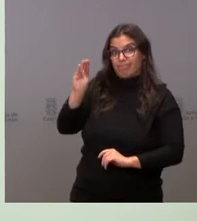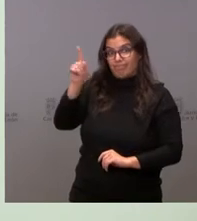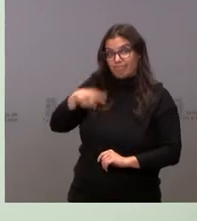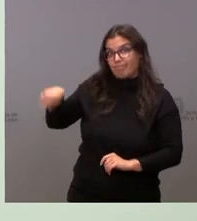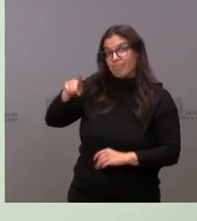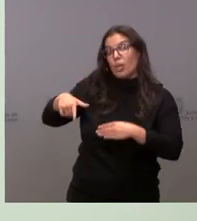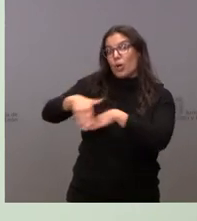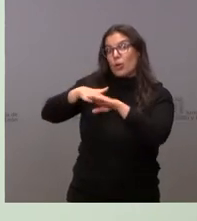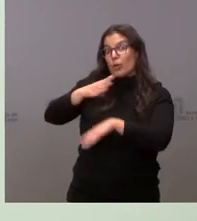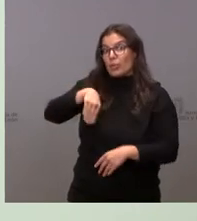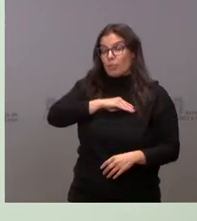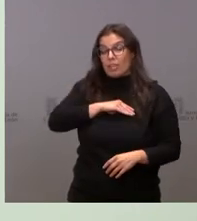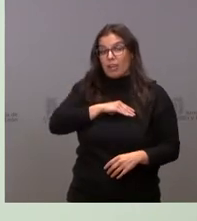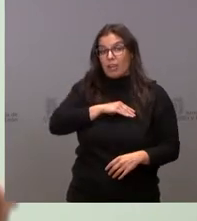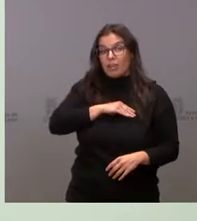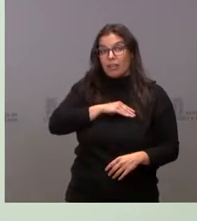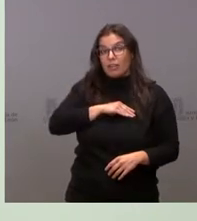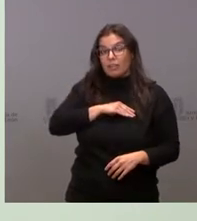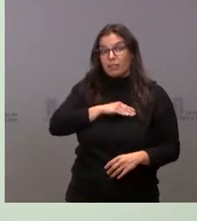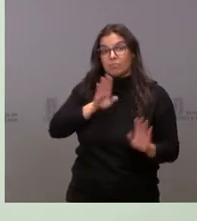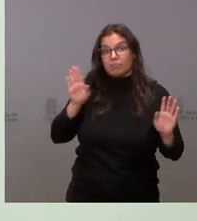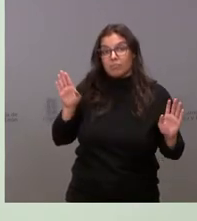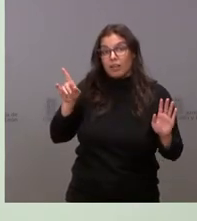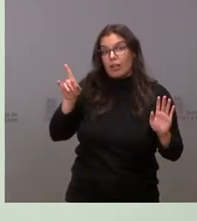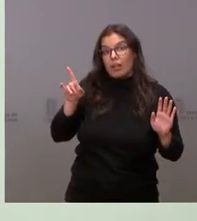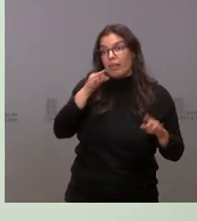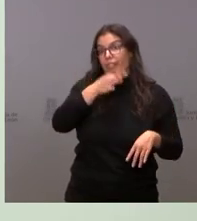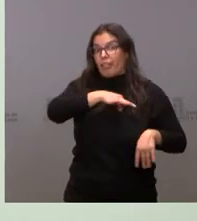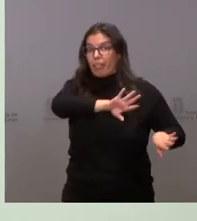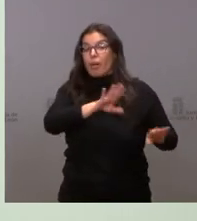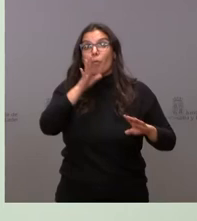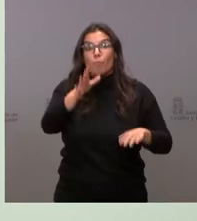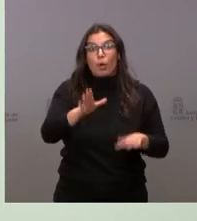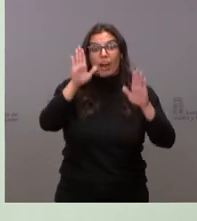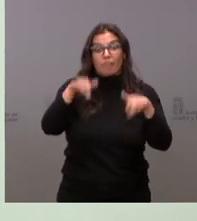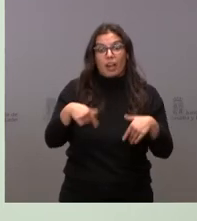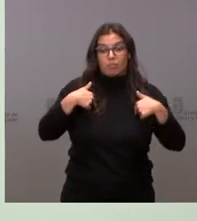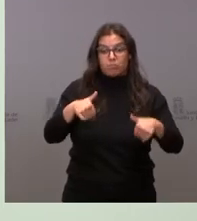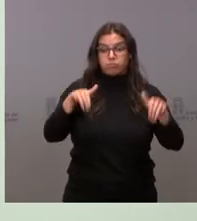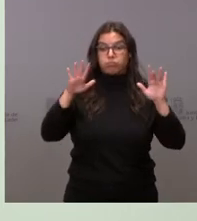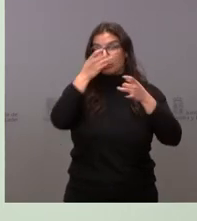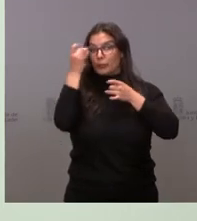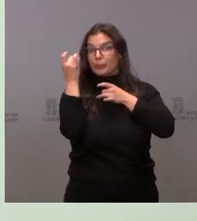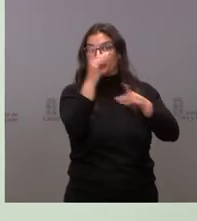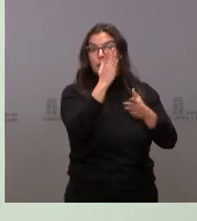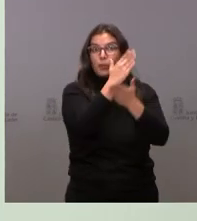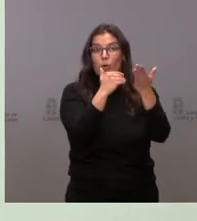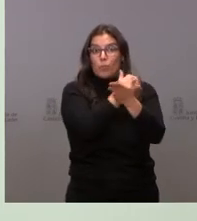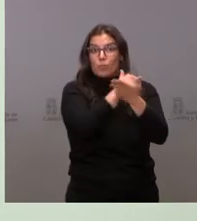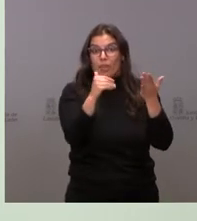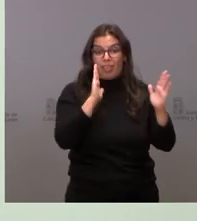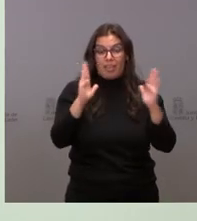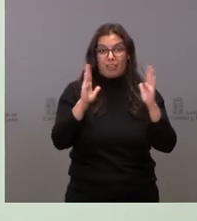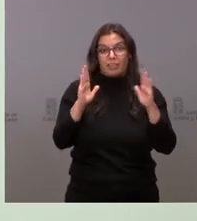Gobierno de España se ha desentendido porque ha trasladado a las comunidades autónomas, en el estado de